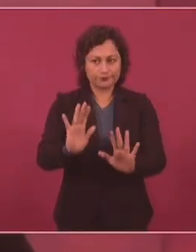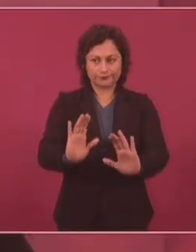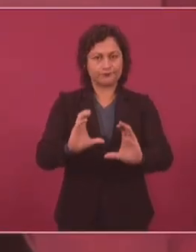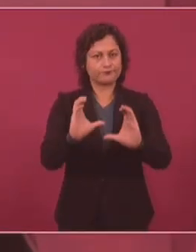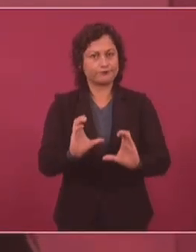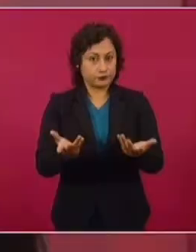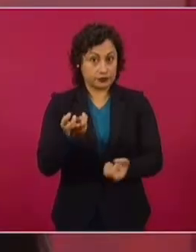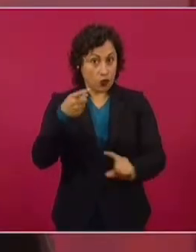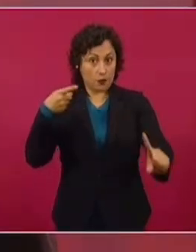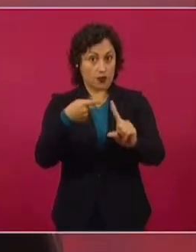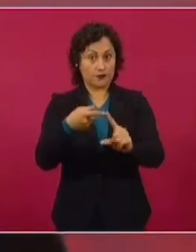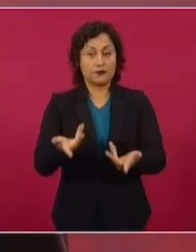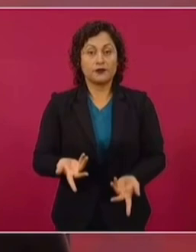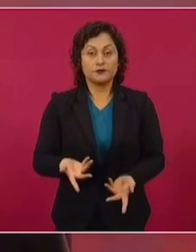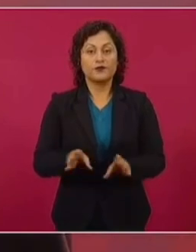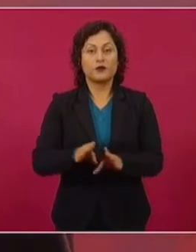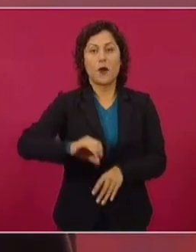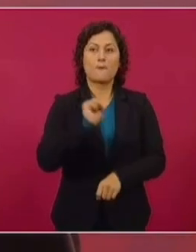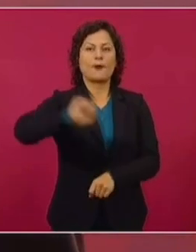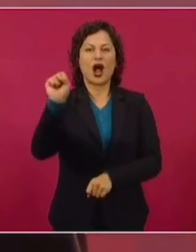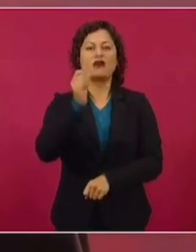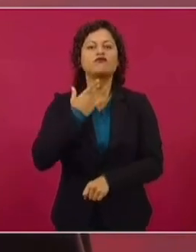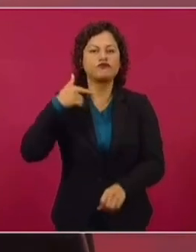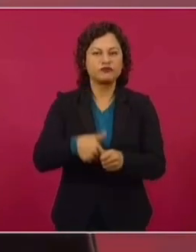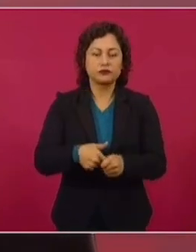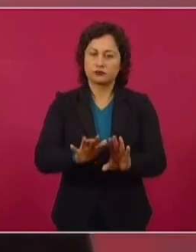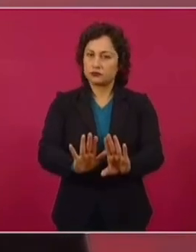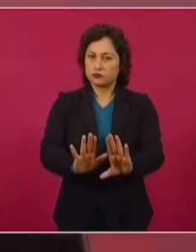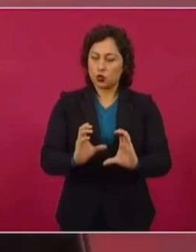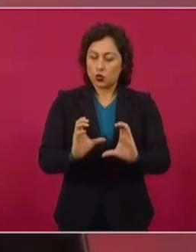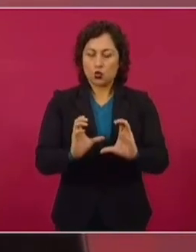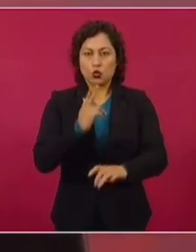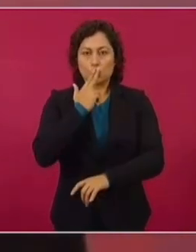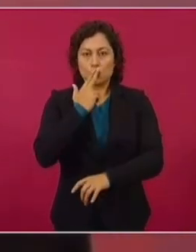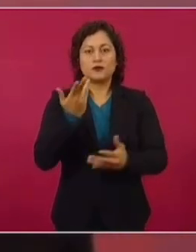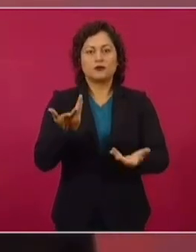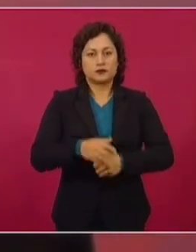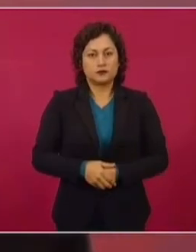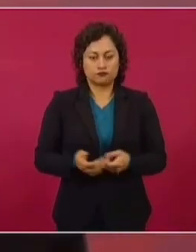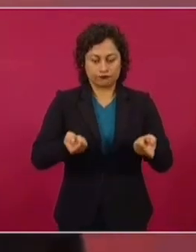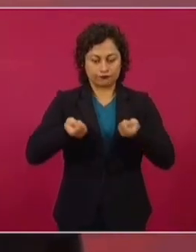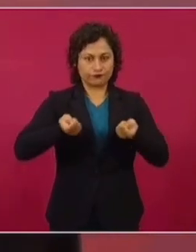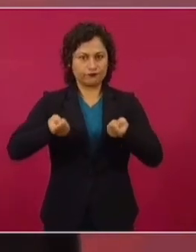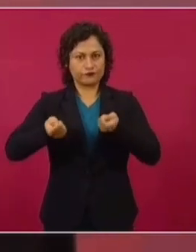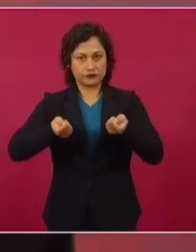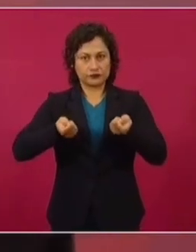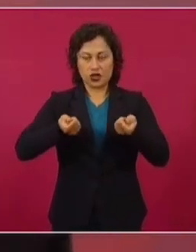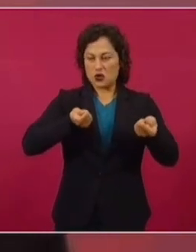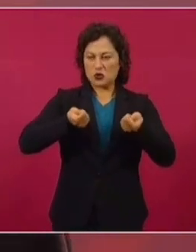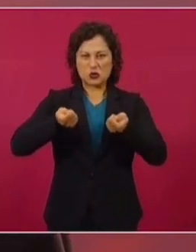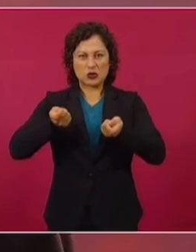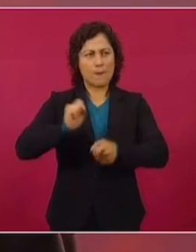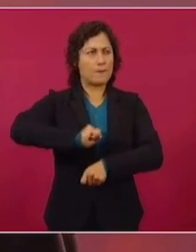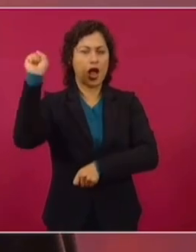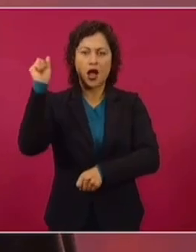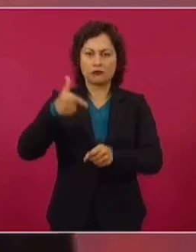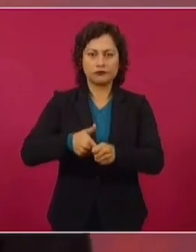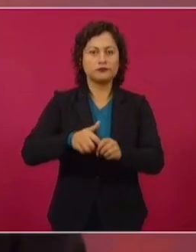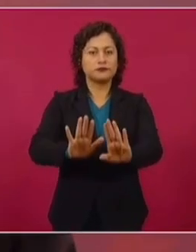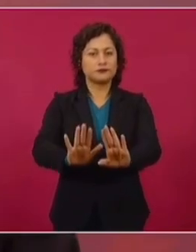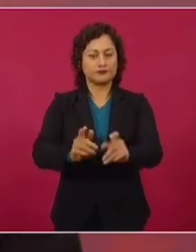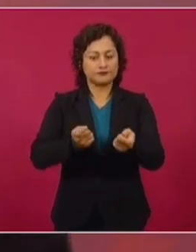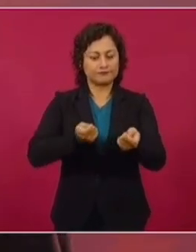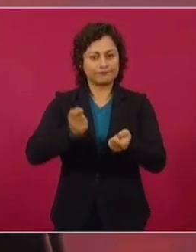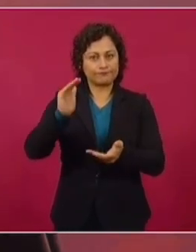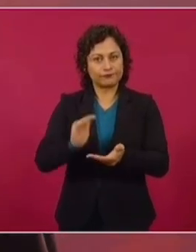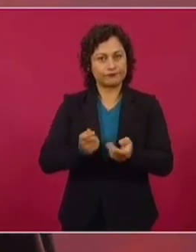reales, en términos reales. Que no haya gasolinazos, que podamos decir, gobernamos y no hubo gasolinazos, como